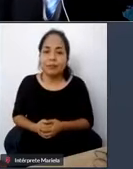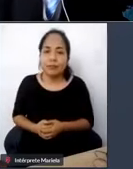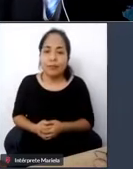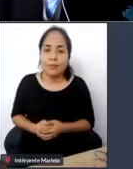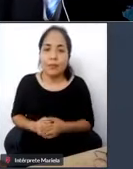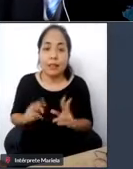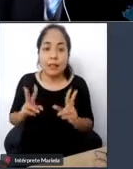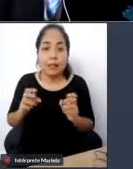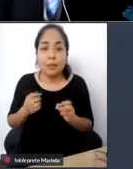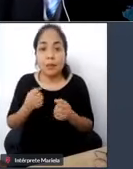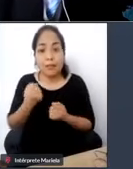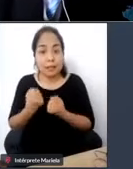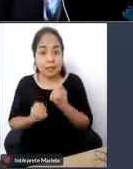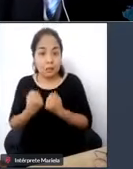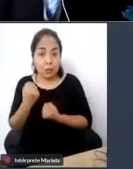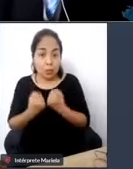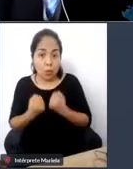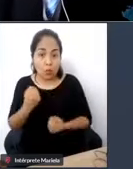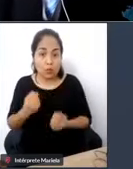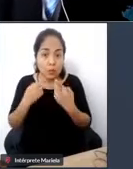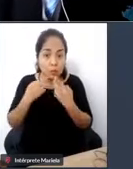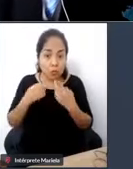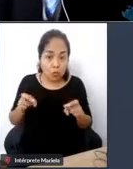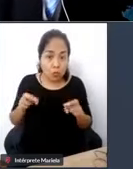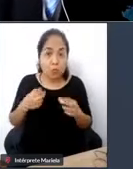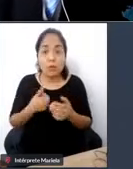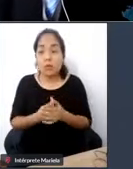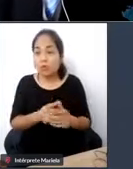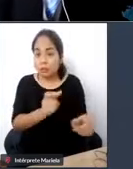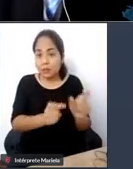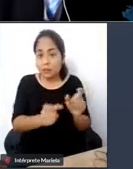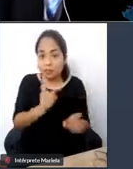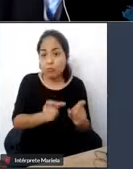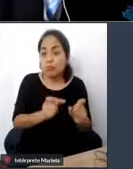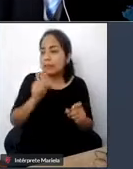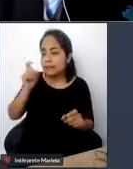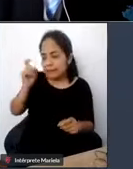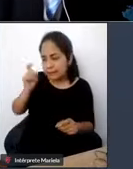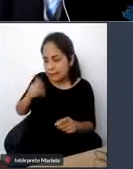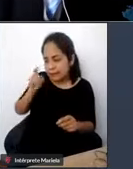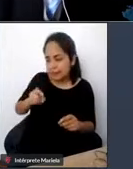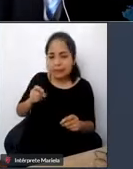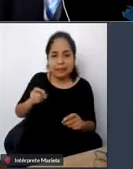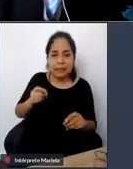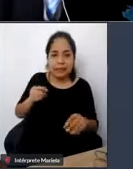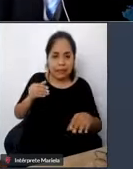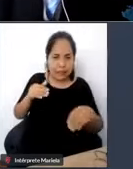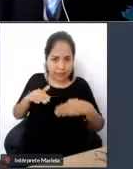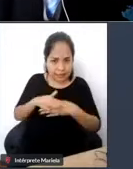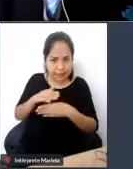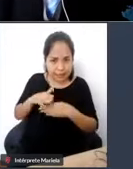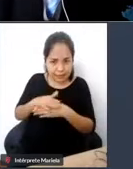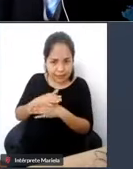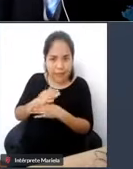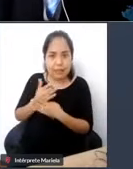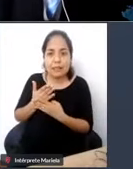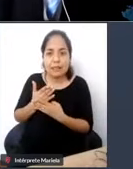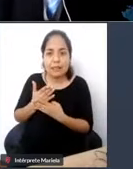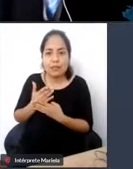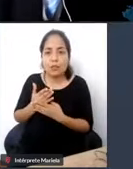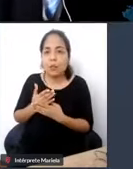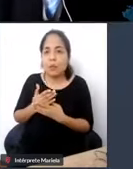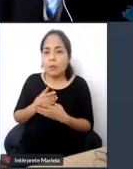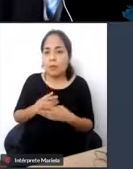empresas de transporte público terrestre y pasajeros deben contar con unidades accesibles para personas con discapacidad y personas adultas mayores